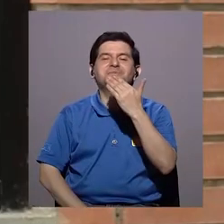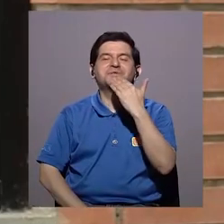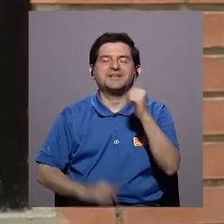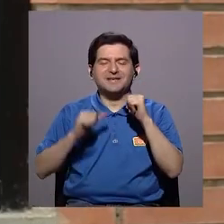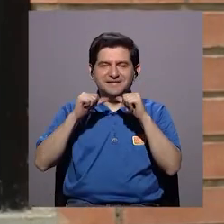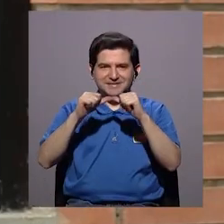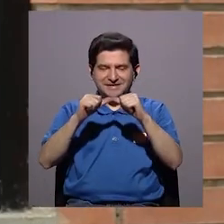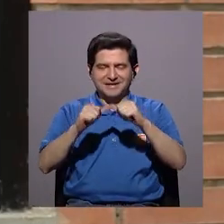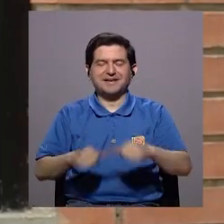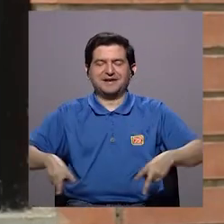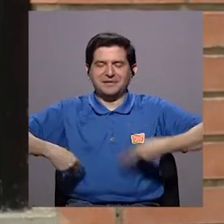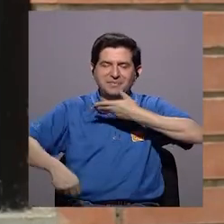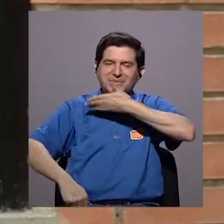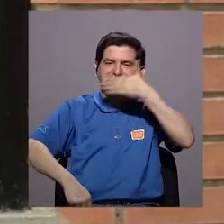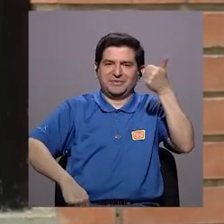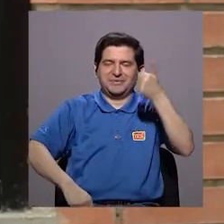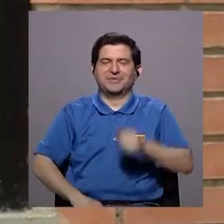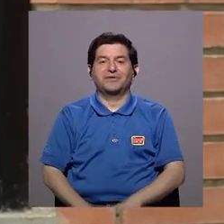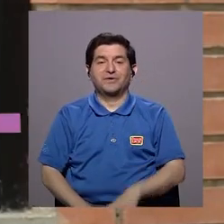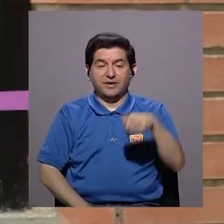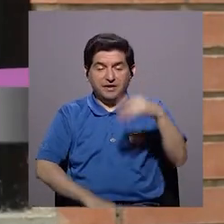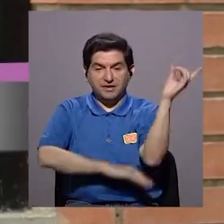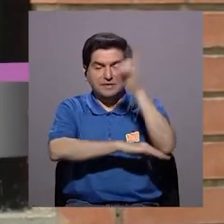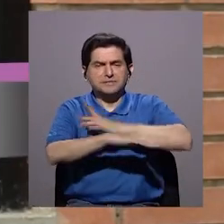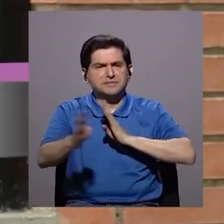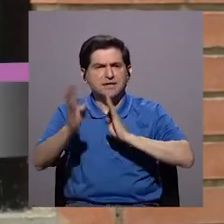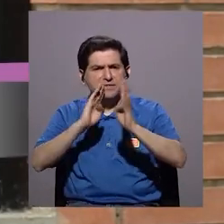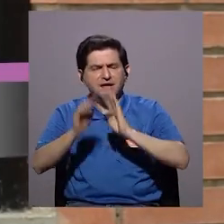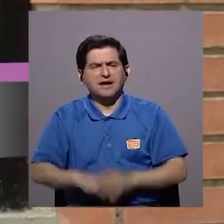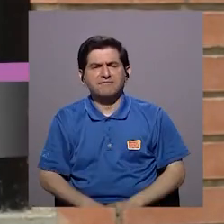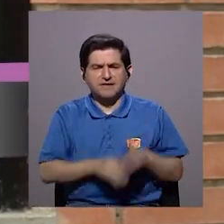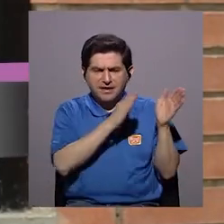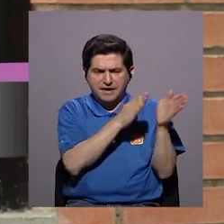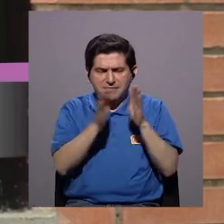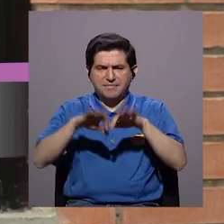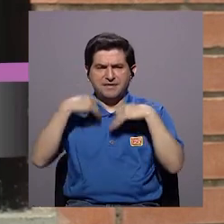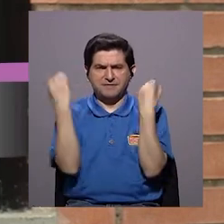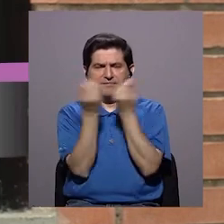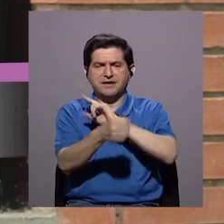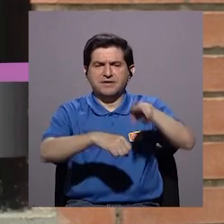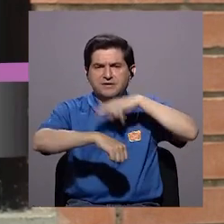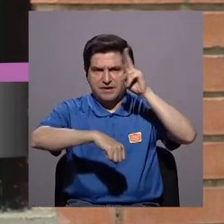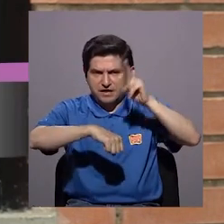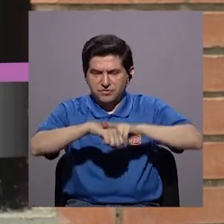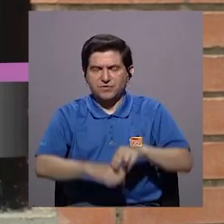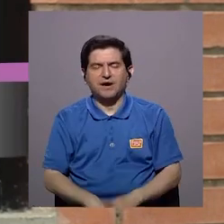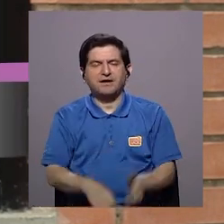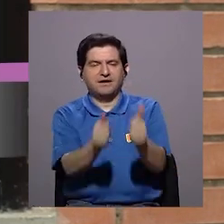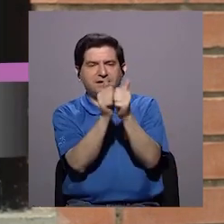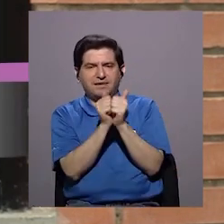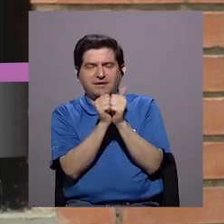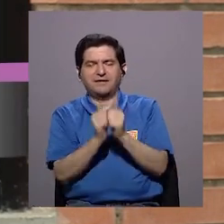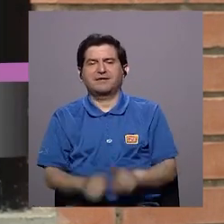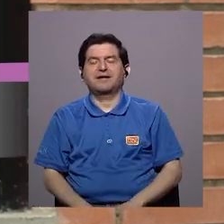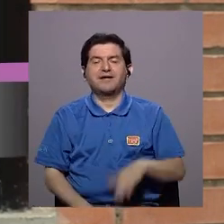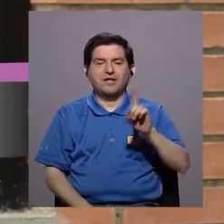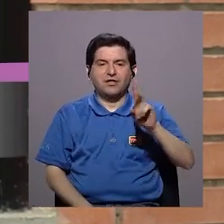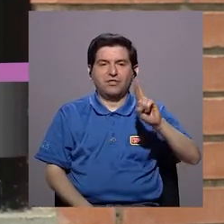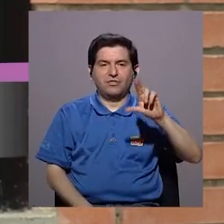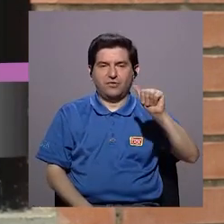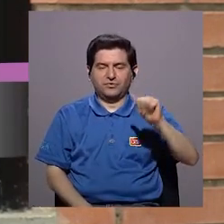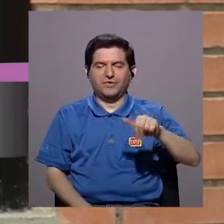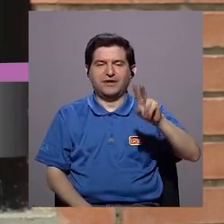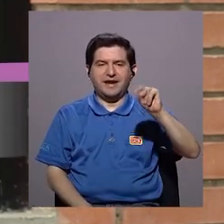Gracias por continuar con nosotros en Vivir Mejor, el día de hoy conversando acerca de la planificación familiar natural, para ello nos acompaña la